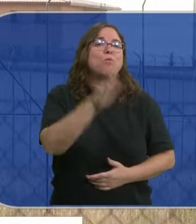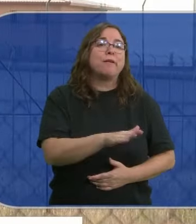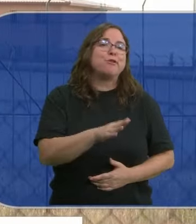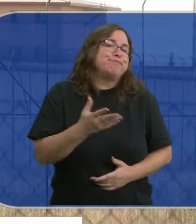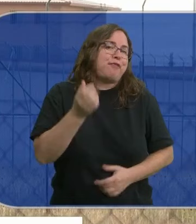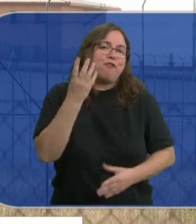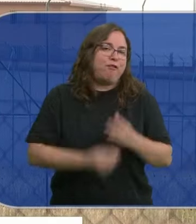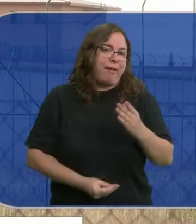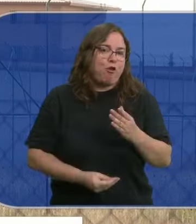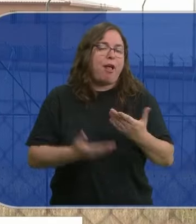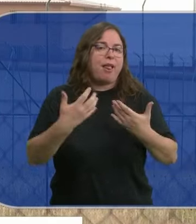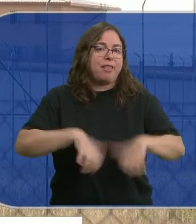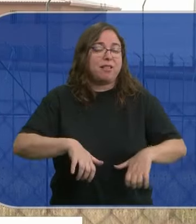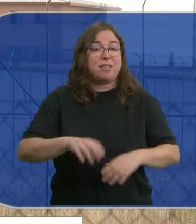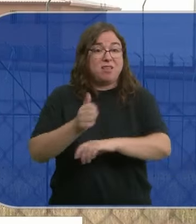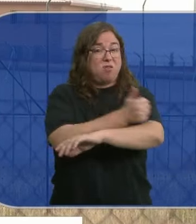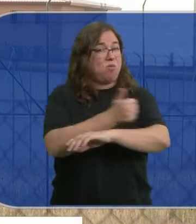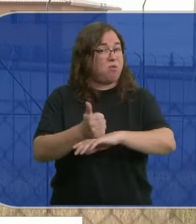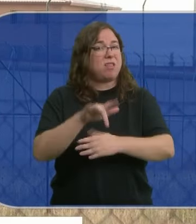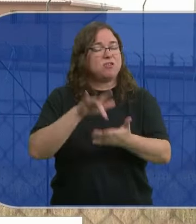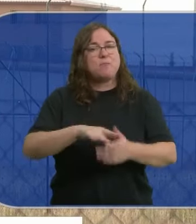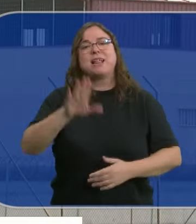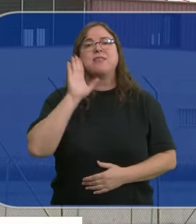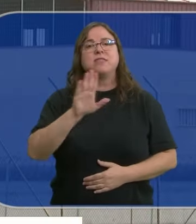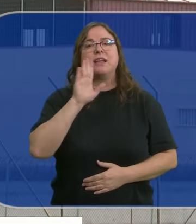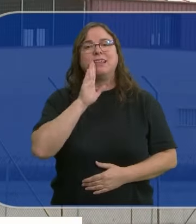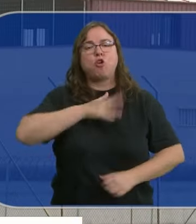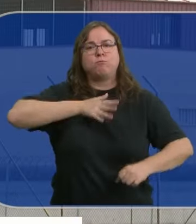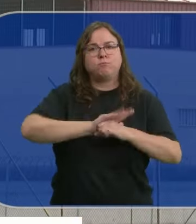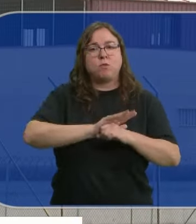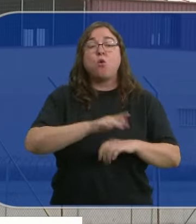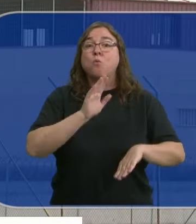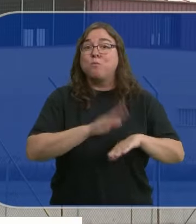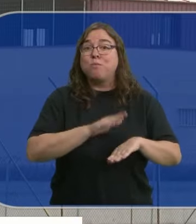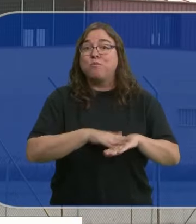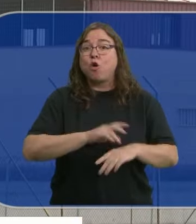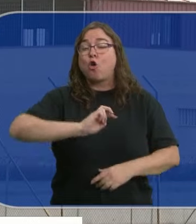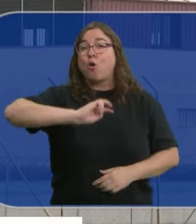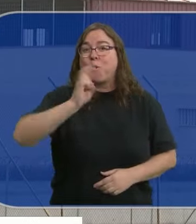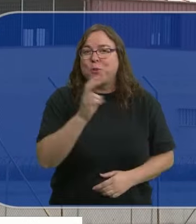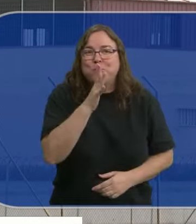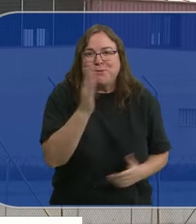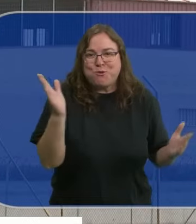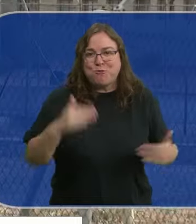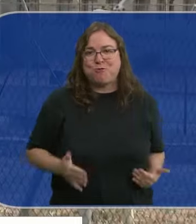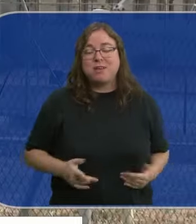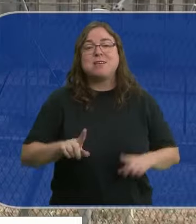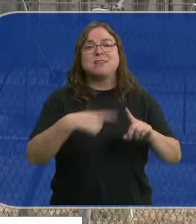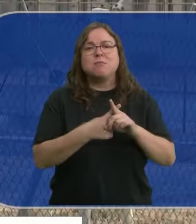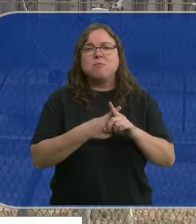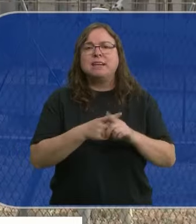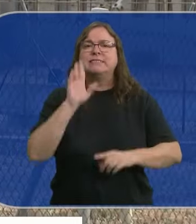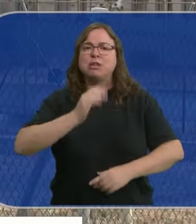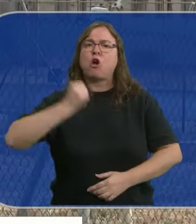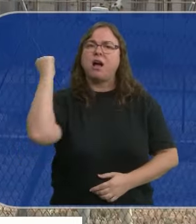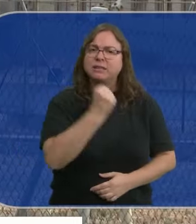el jurado declaró por unanimidad que los hechos eran constitutivos de un delito de agresión sexual, ya que no había otro móvil posible, así como de un delito de